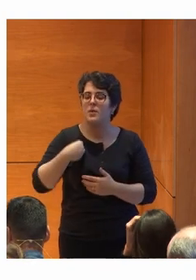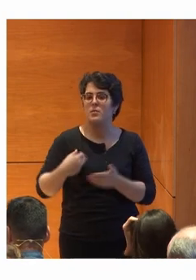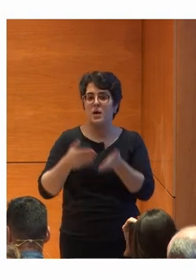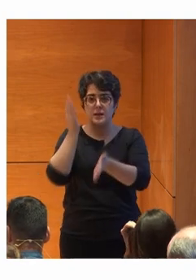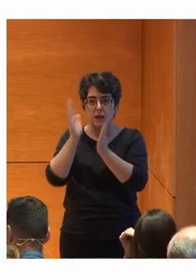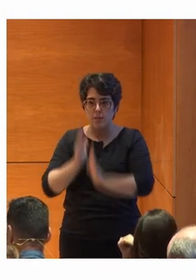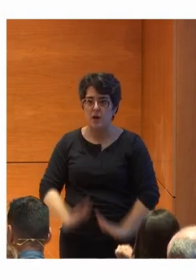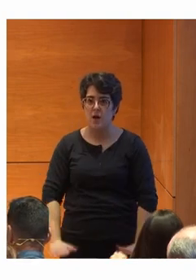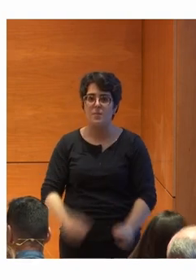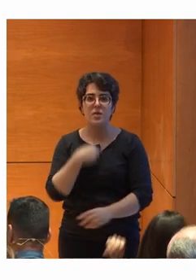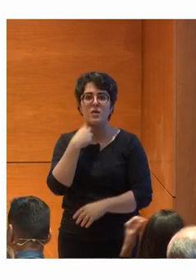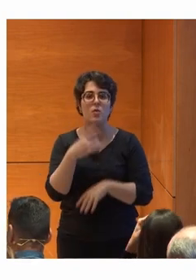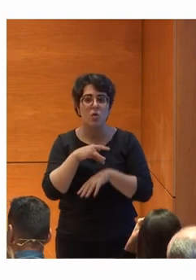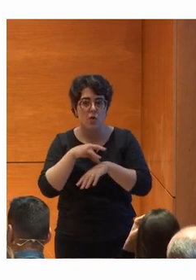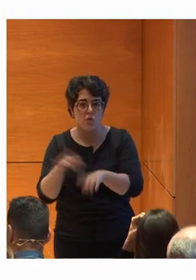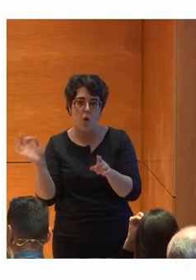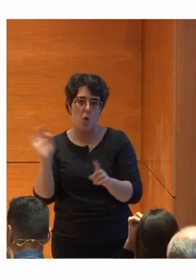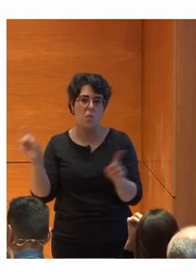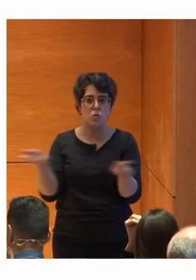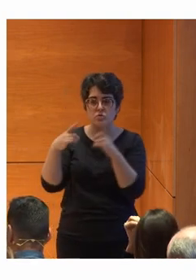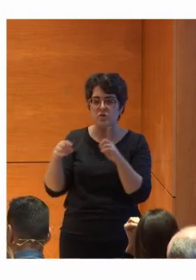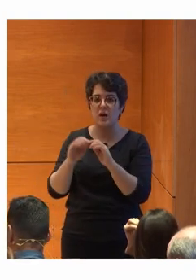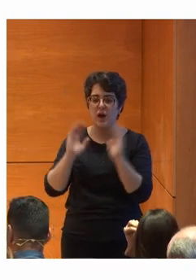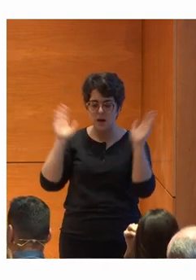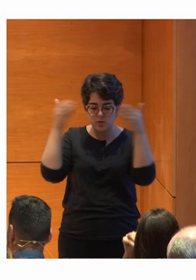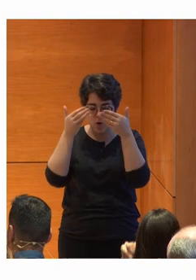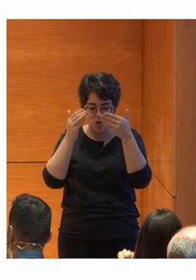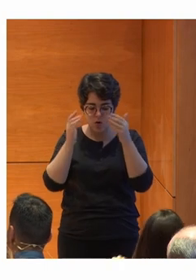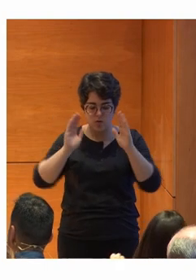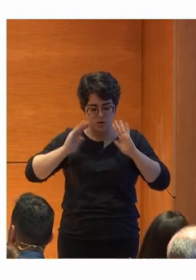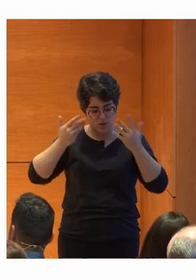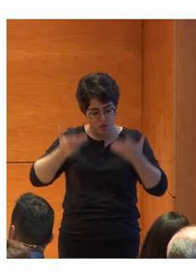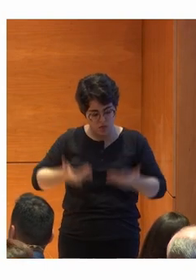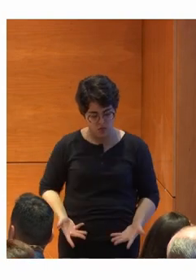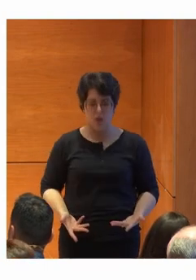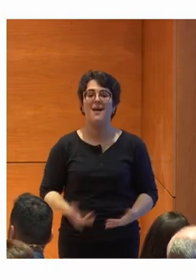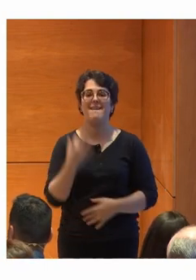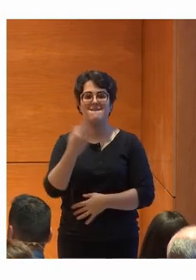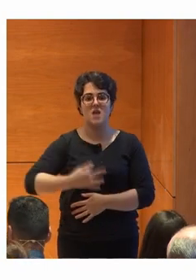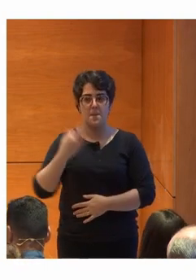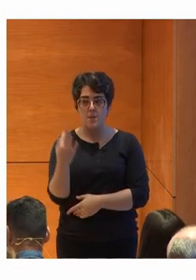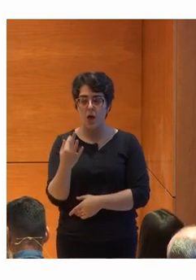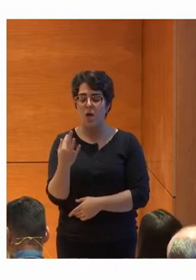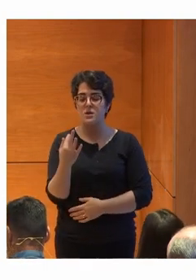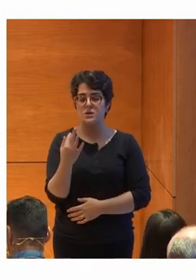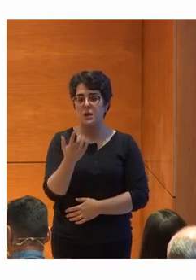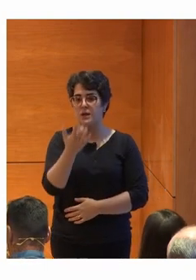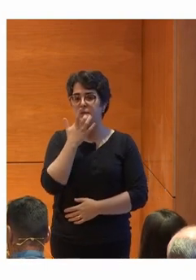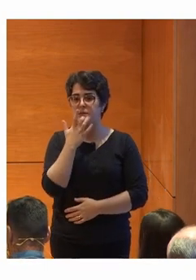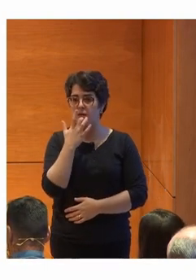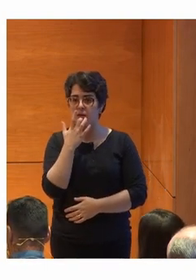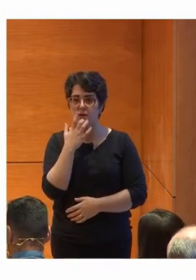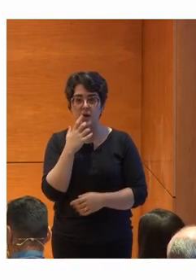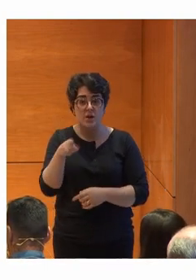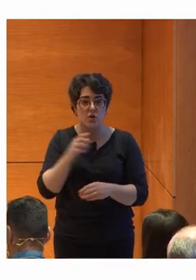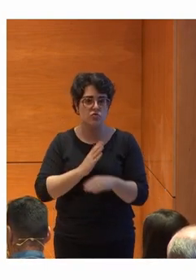terapia acústica le aísle del entorno y le ayude a calmarse. Y luego también, si esto no